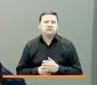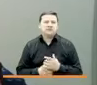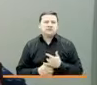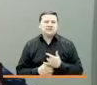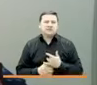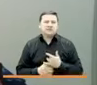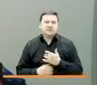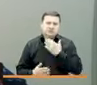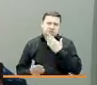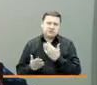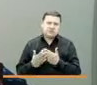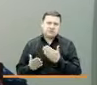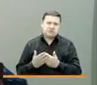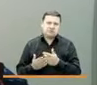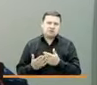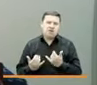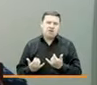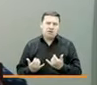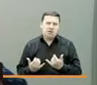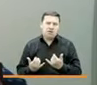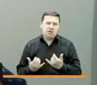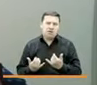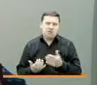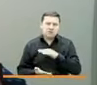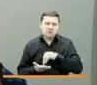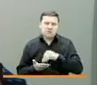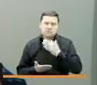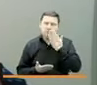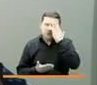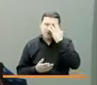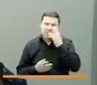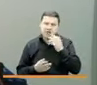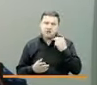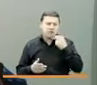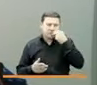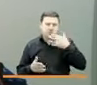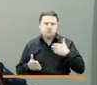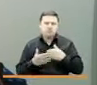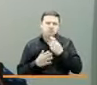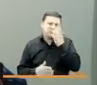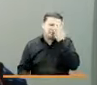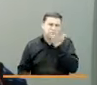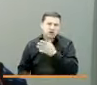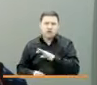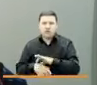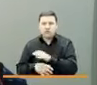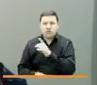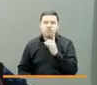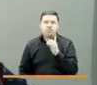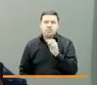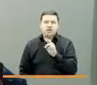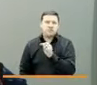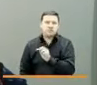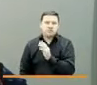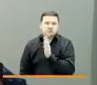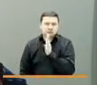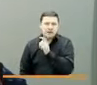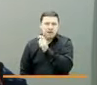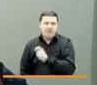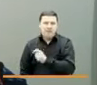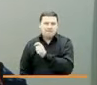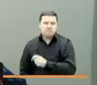agradecimiento el que tenemos con el Centro Nacional de Memoria porque, doctor Darío, ha sido usted la persona